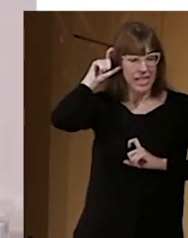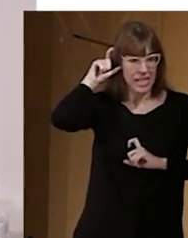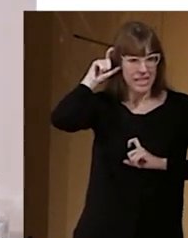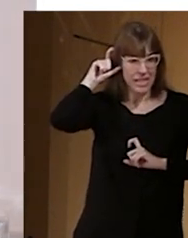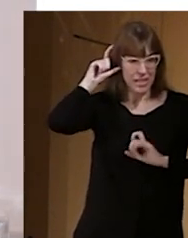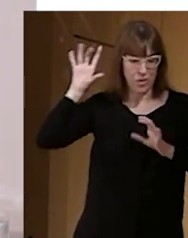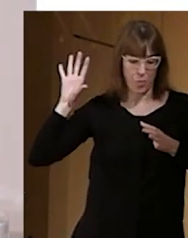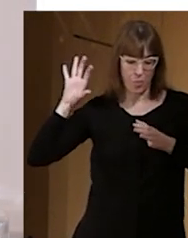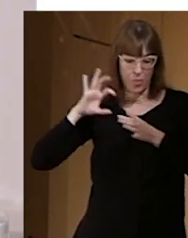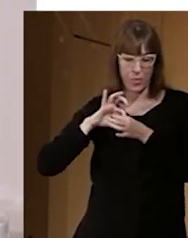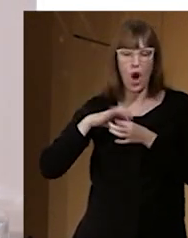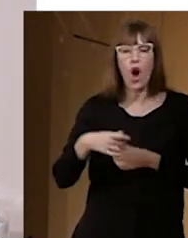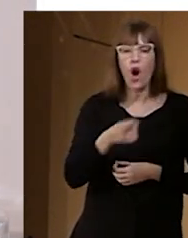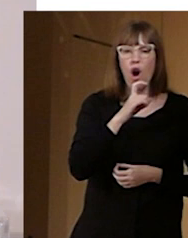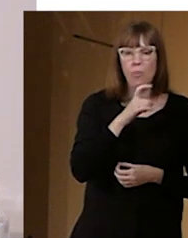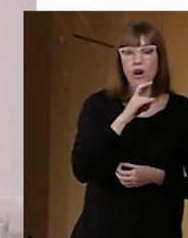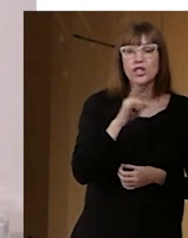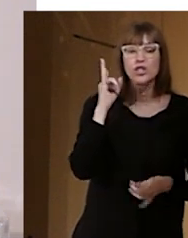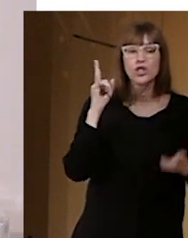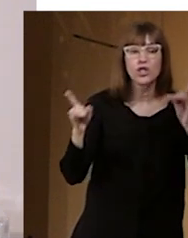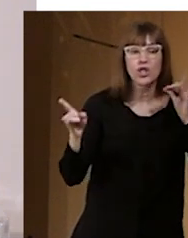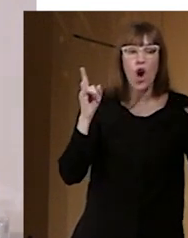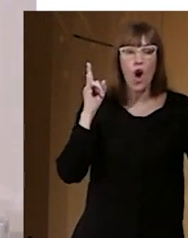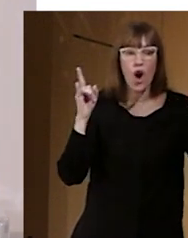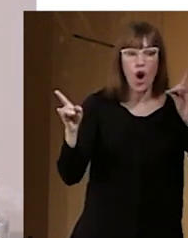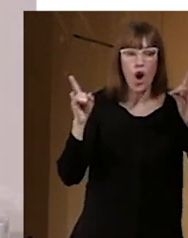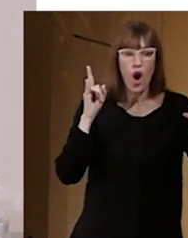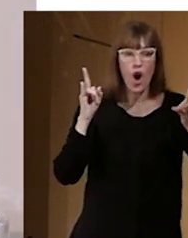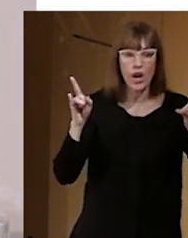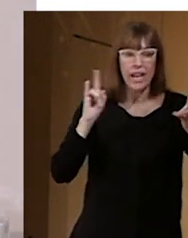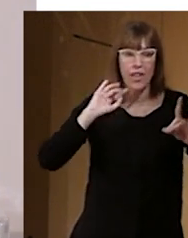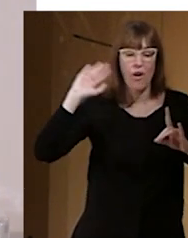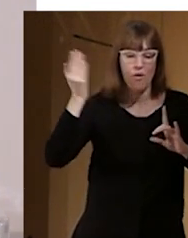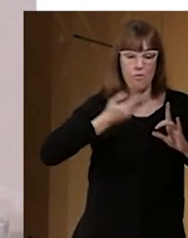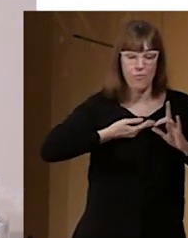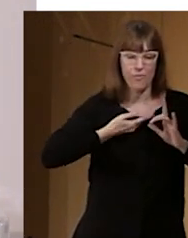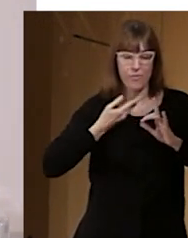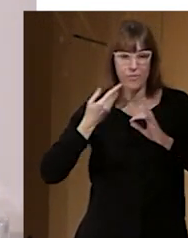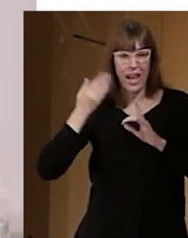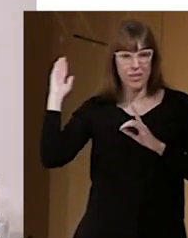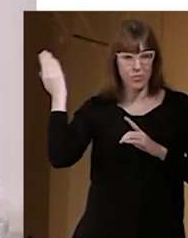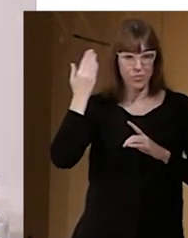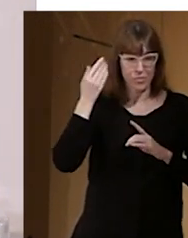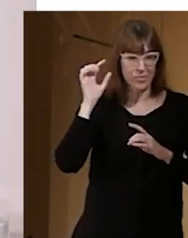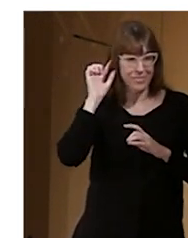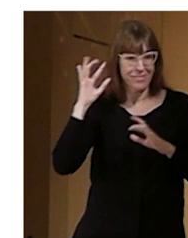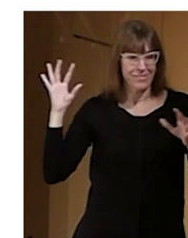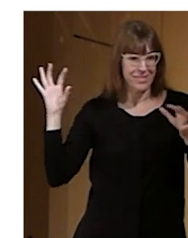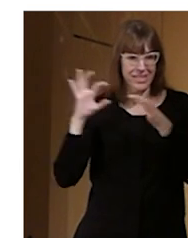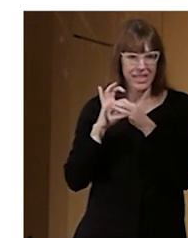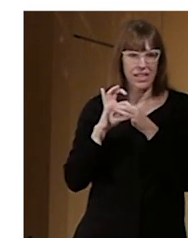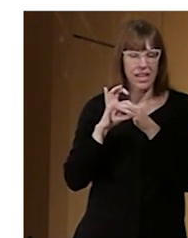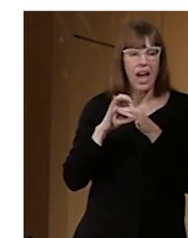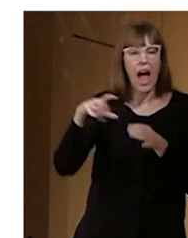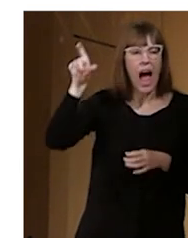¿vale? que le mandemos, la obra, la ponencia, etcétera, directamente a su prótesis auditiva, ya sea un implante coclear, un audífono, etcétera.